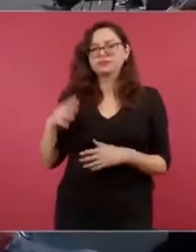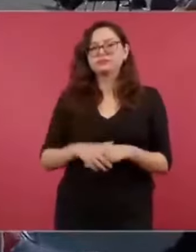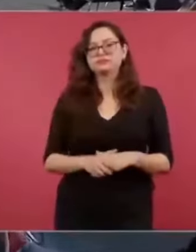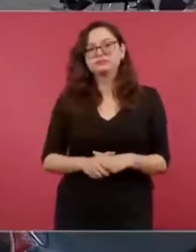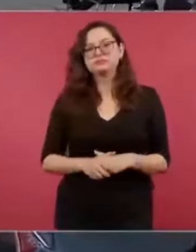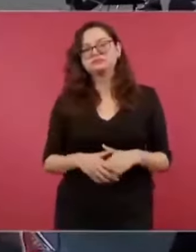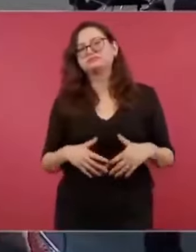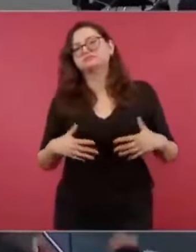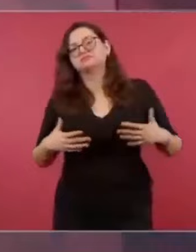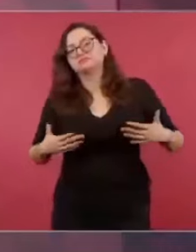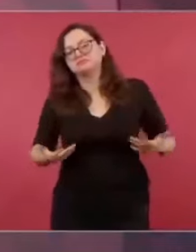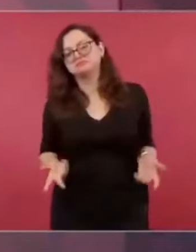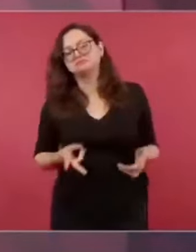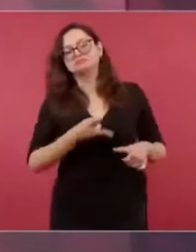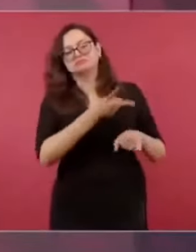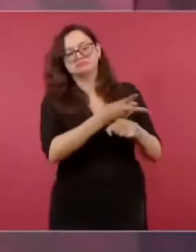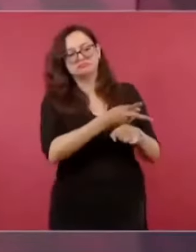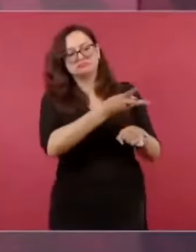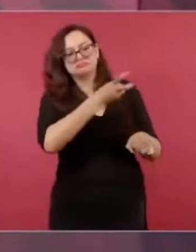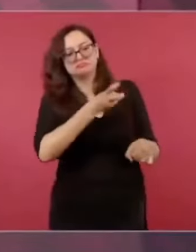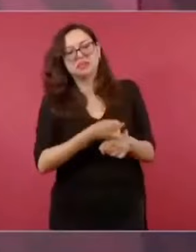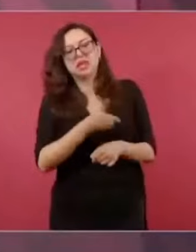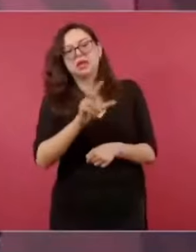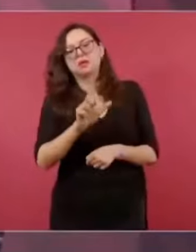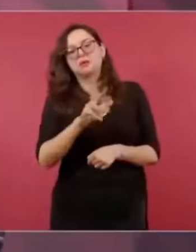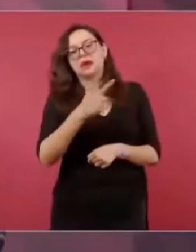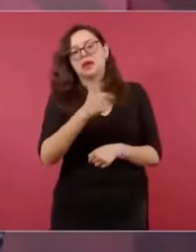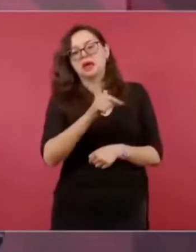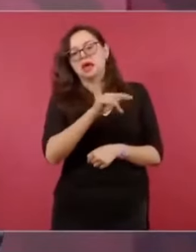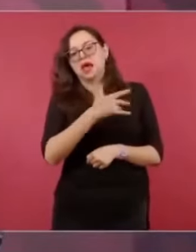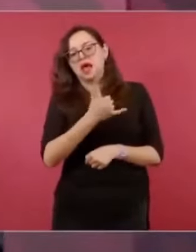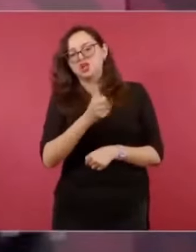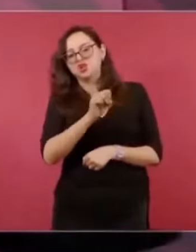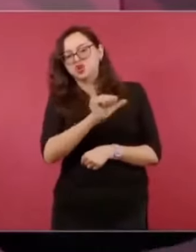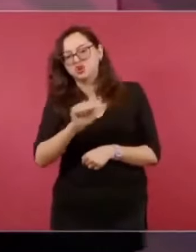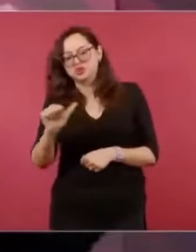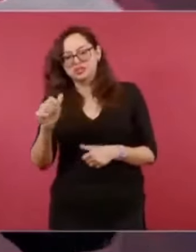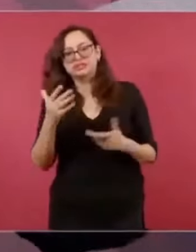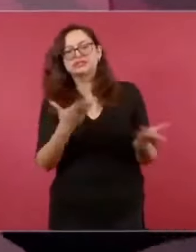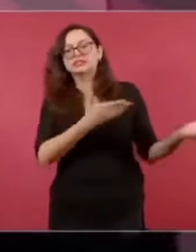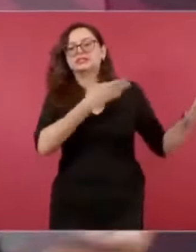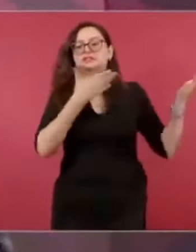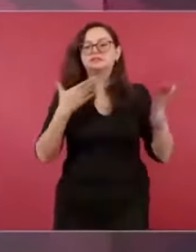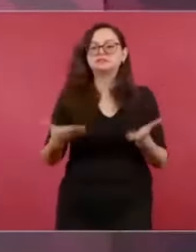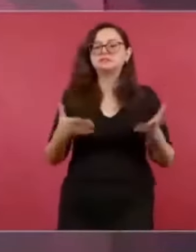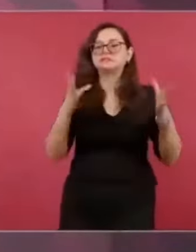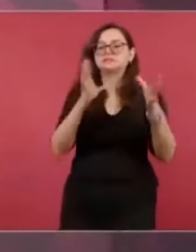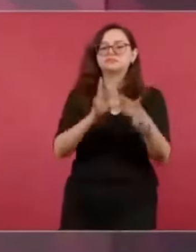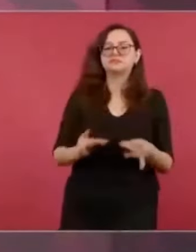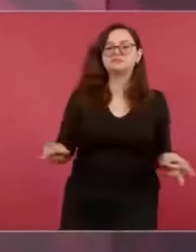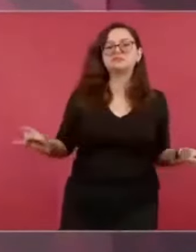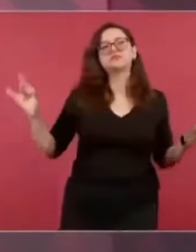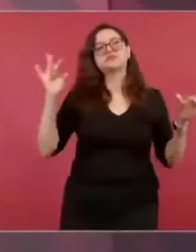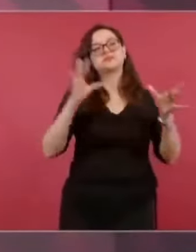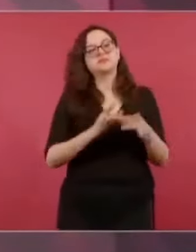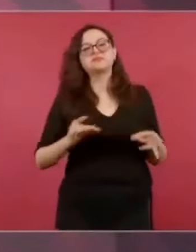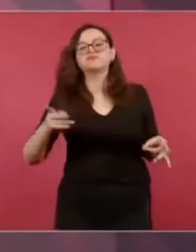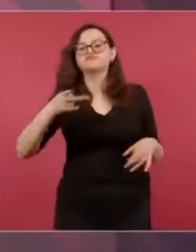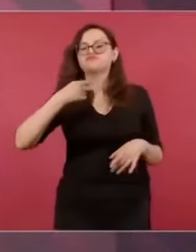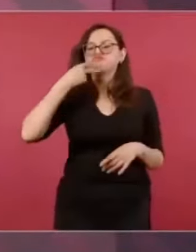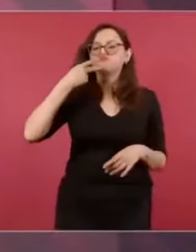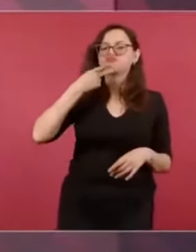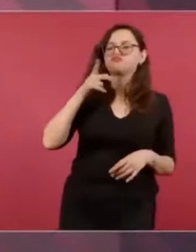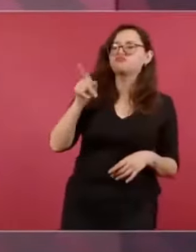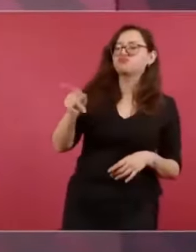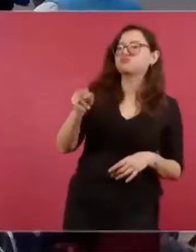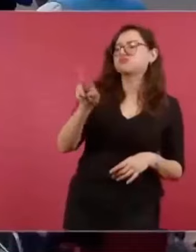Llosa y les podían decir aquí, Vargas Llosa, que el PRI era